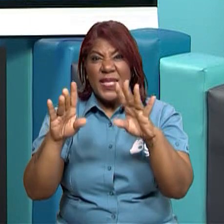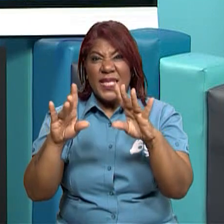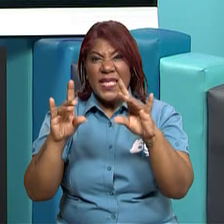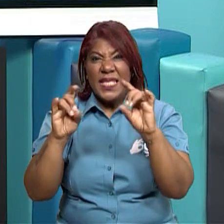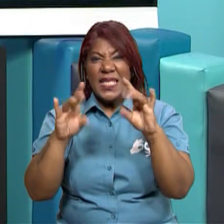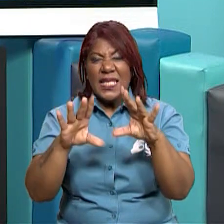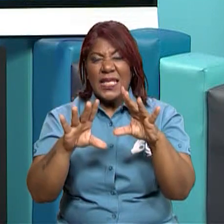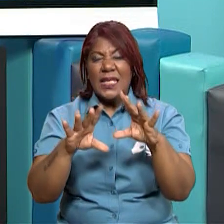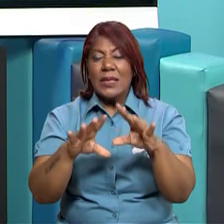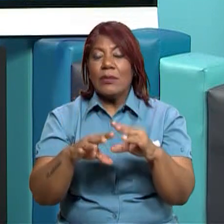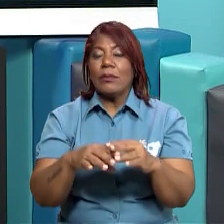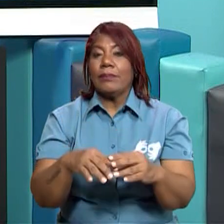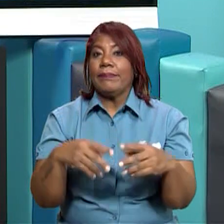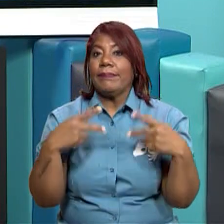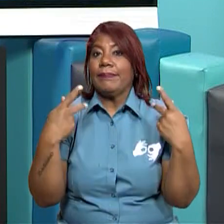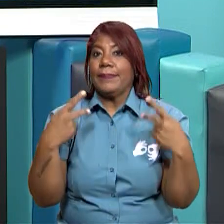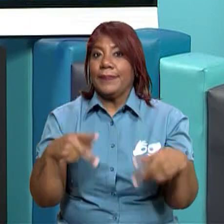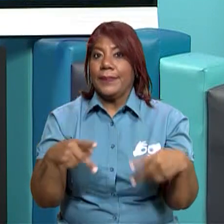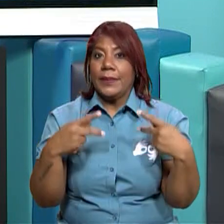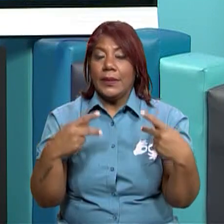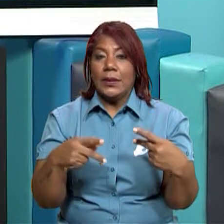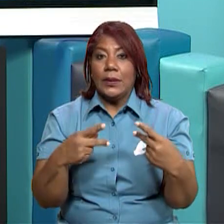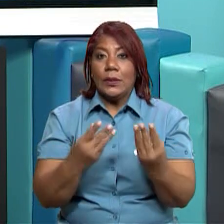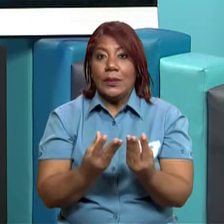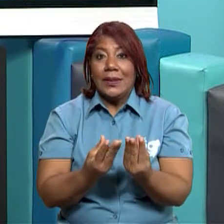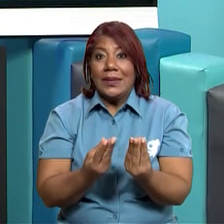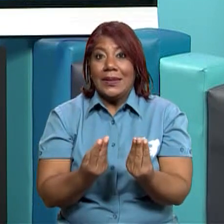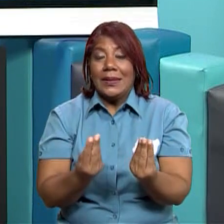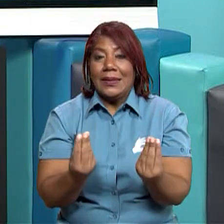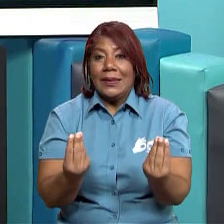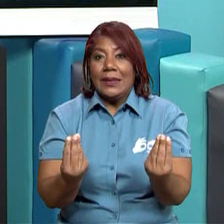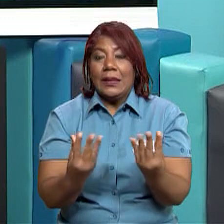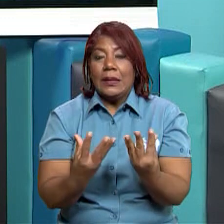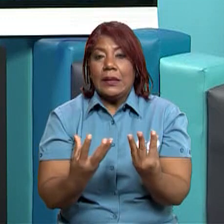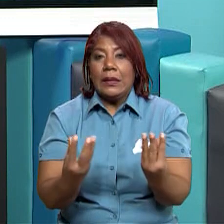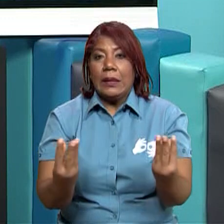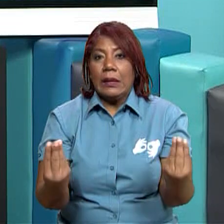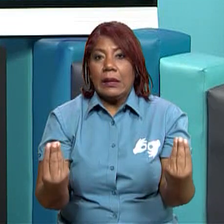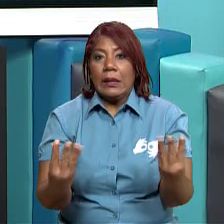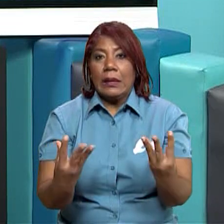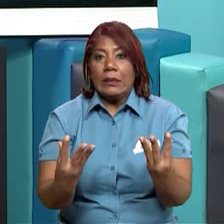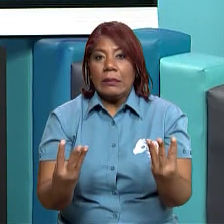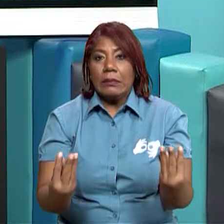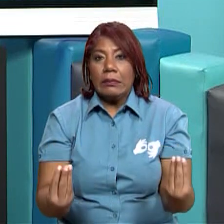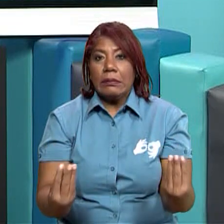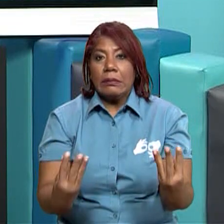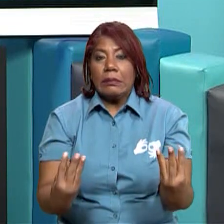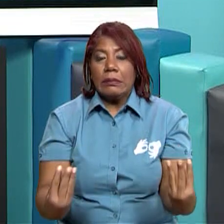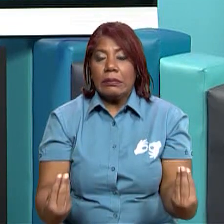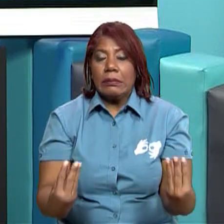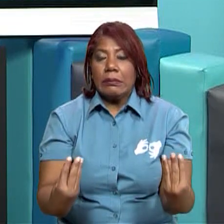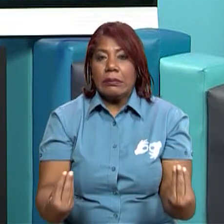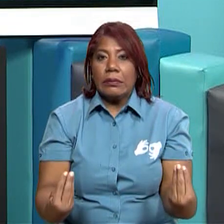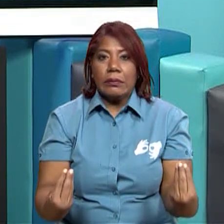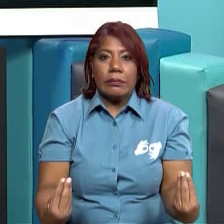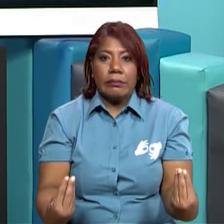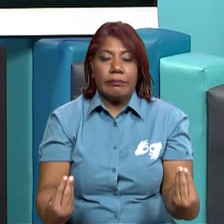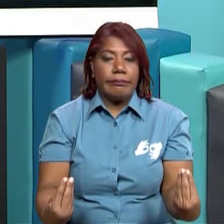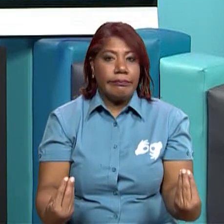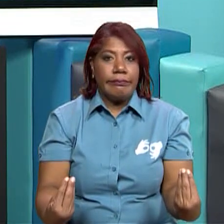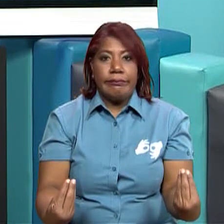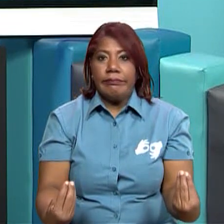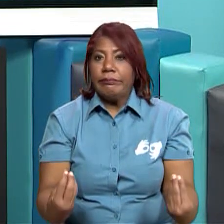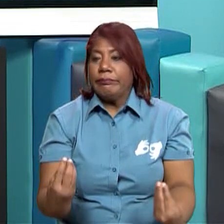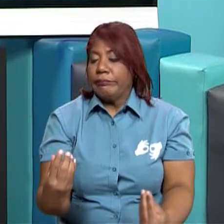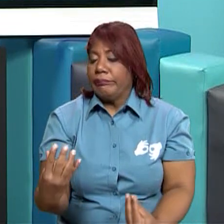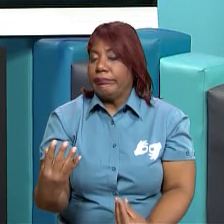Y un suelo que no tenga todas las vitaminas o todos los minerales que necesita esa planta, no va a poder